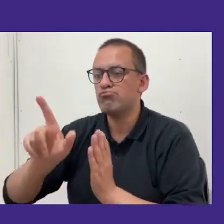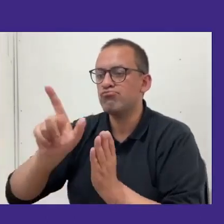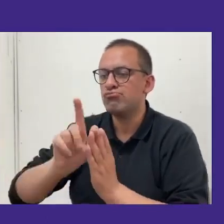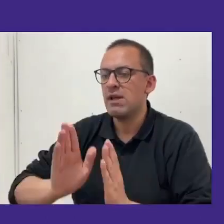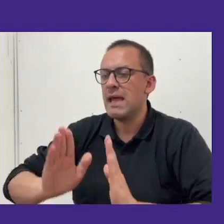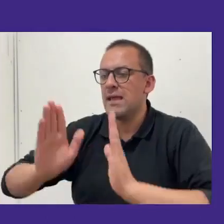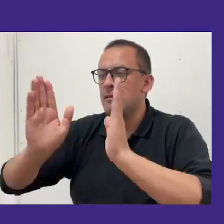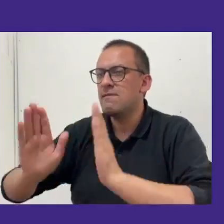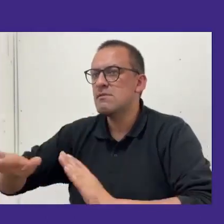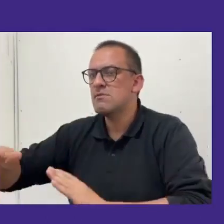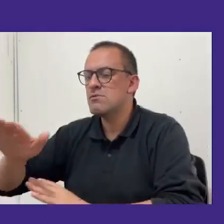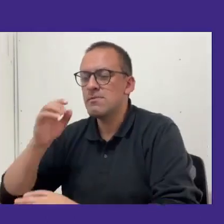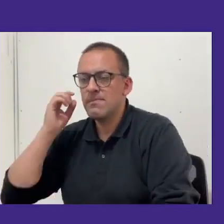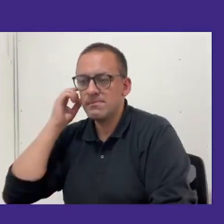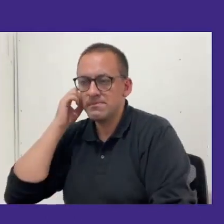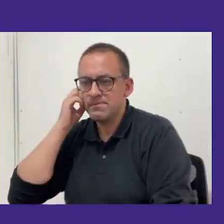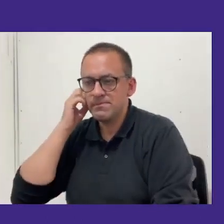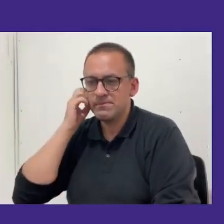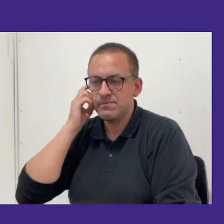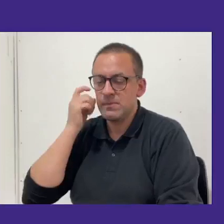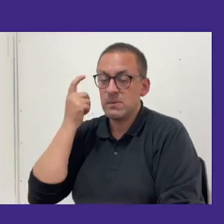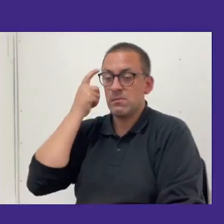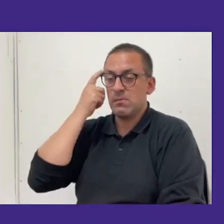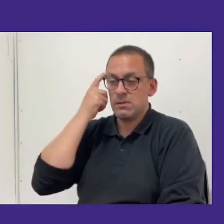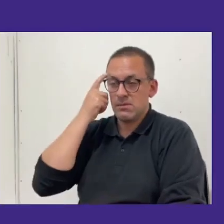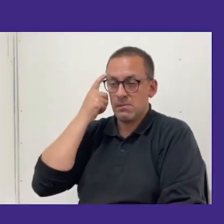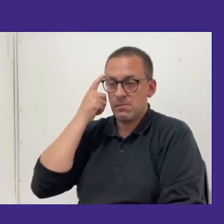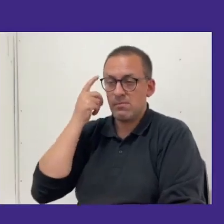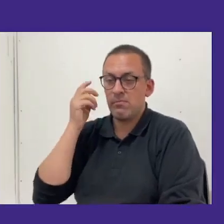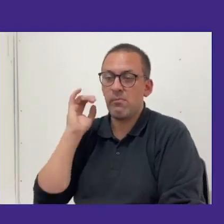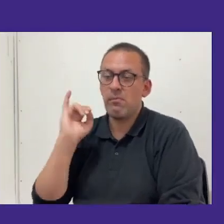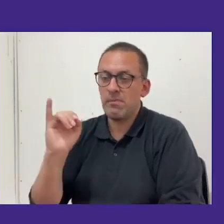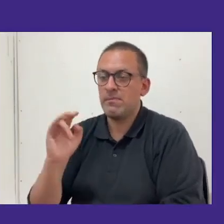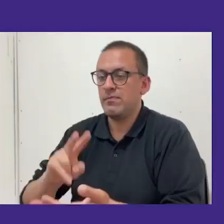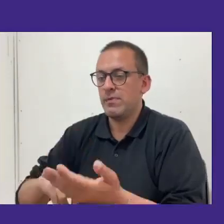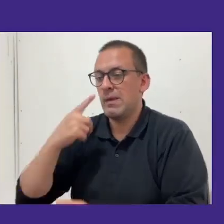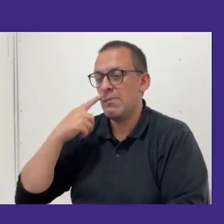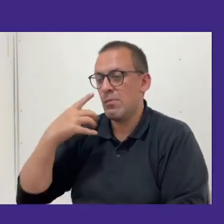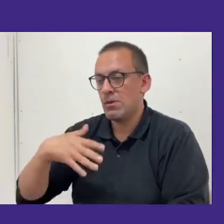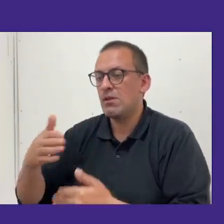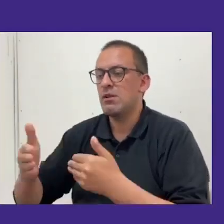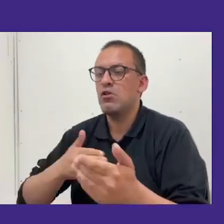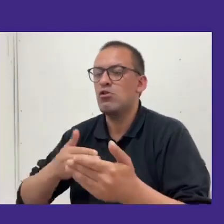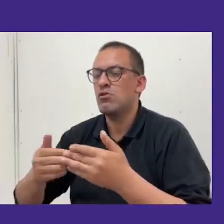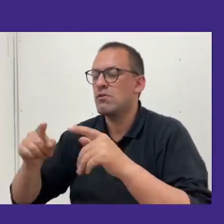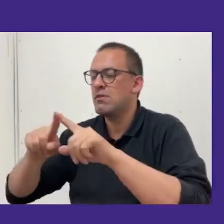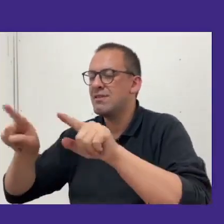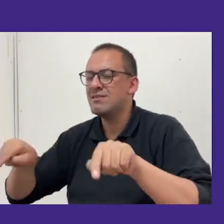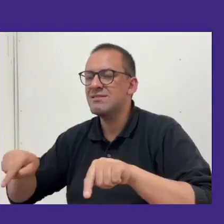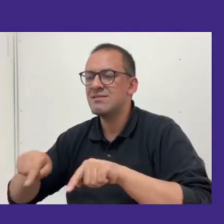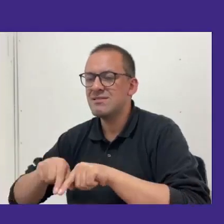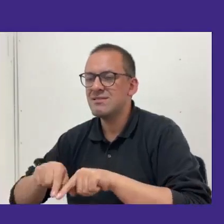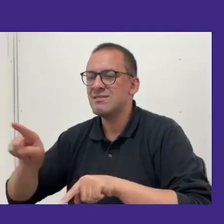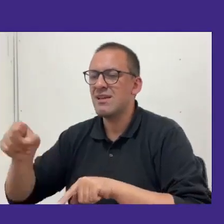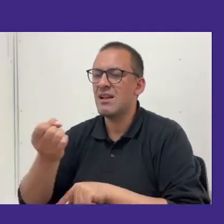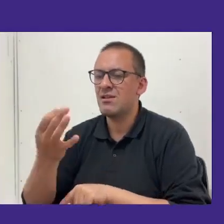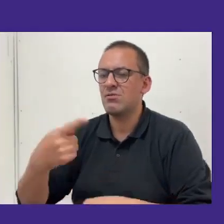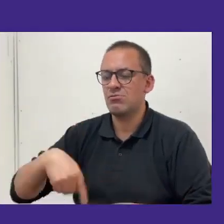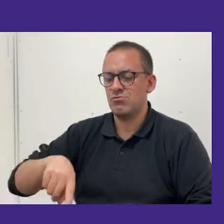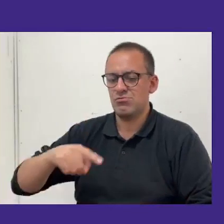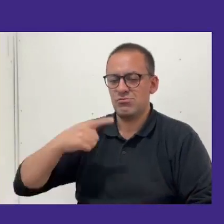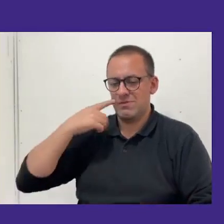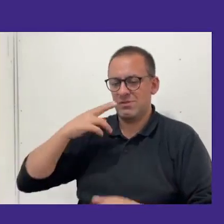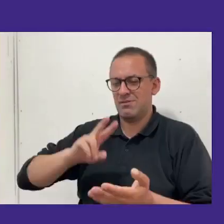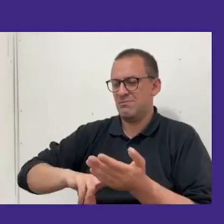de la universidad. Nos imaginamos que es irrelevante para ellos conocer dónde están las aulas. Para todos nosotros en su